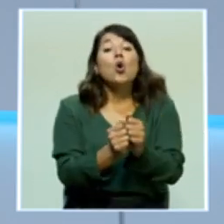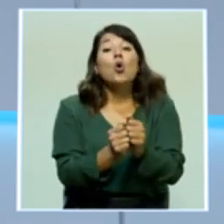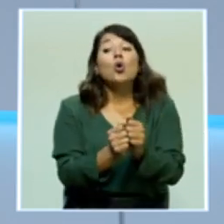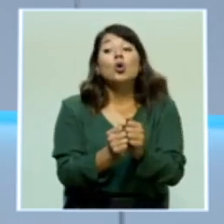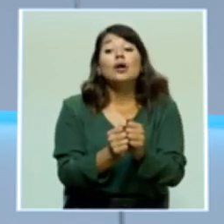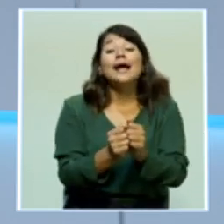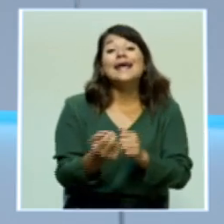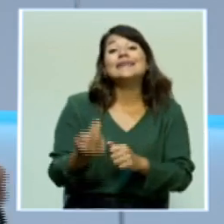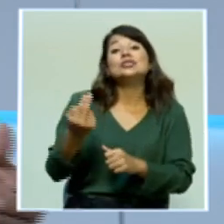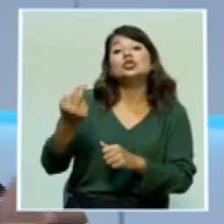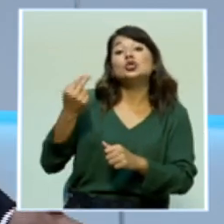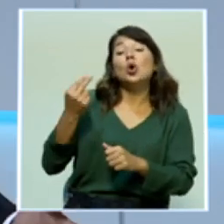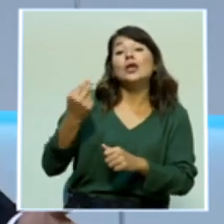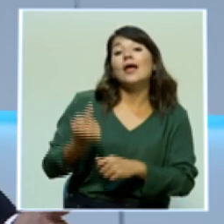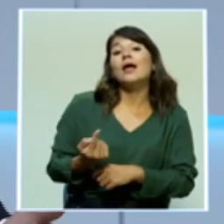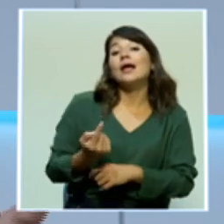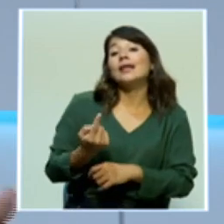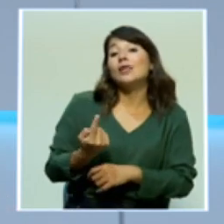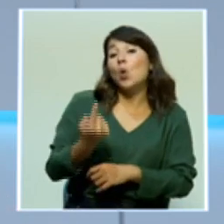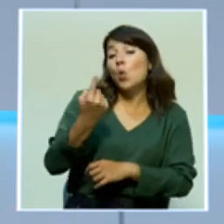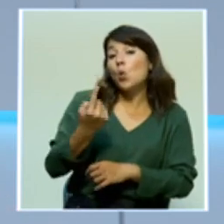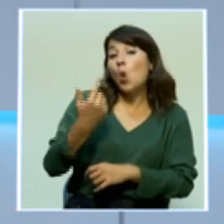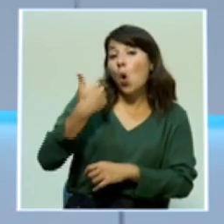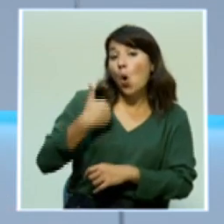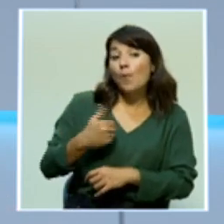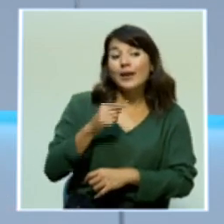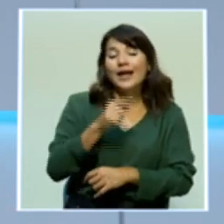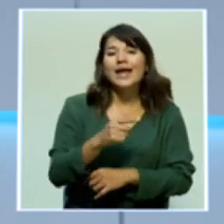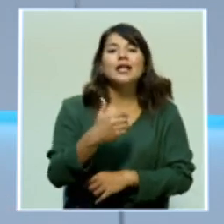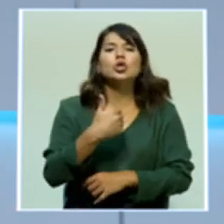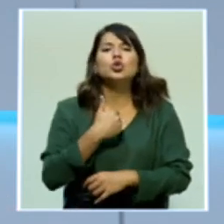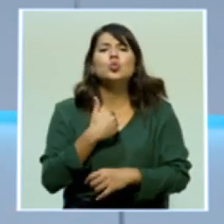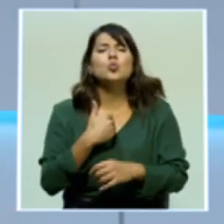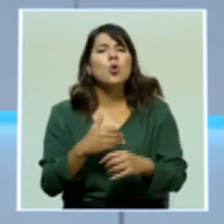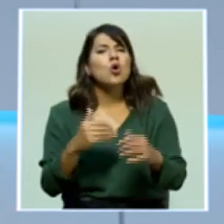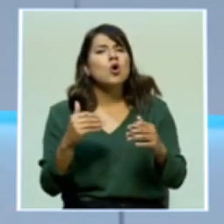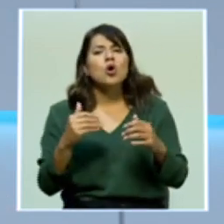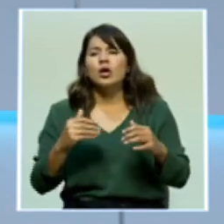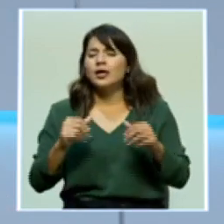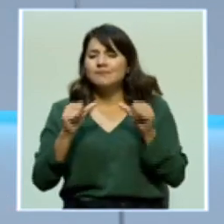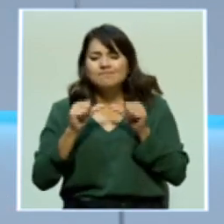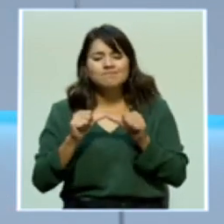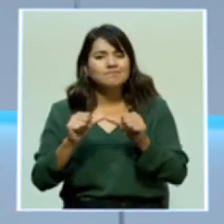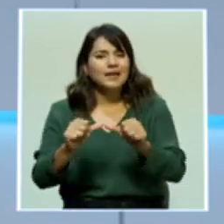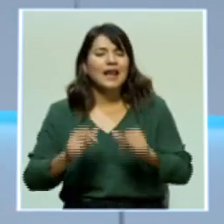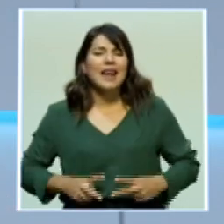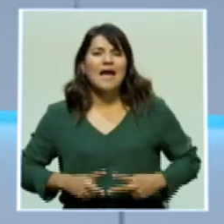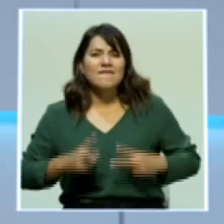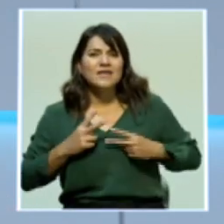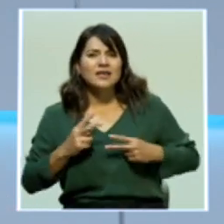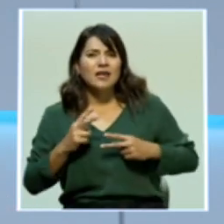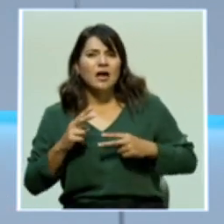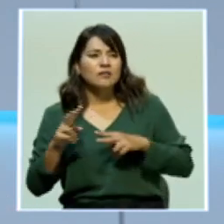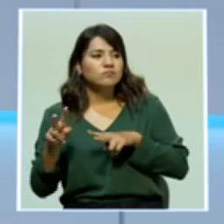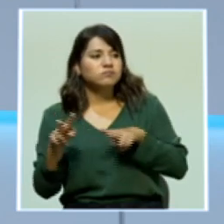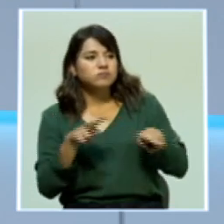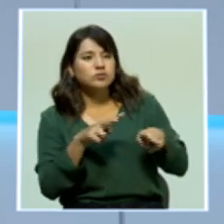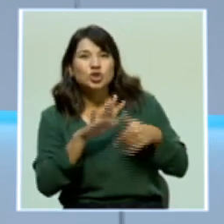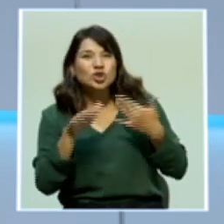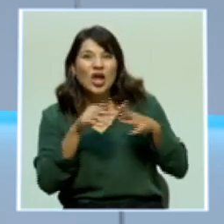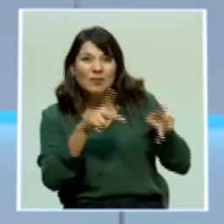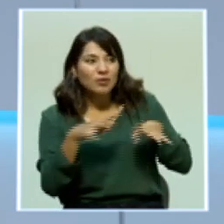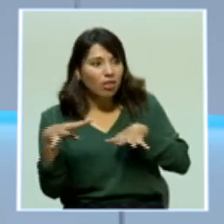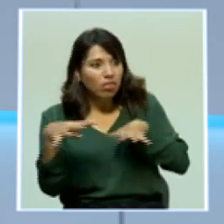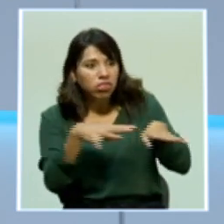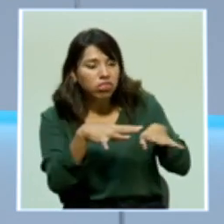humano que tuvo que vivir bajo el foco de una cámara de televisión 24 horas durante